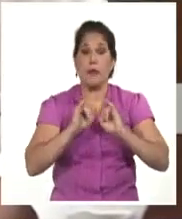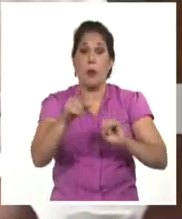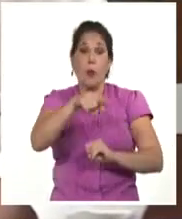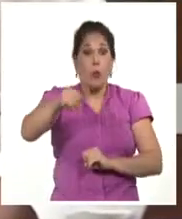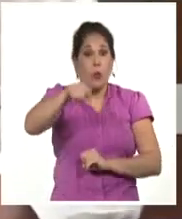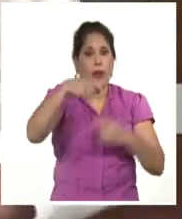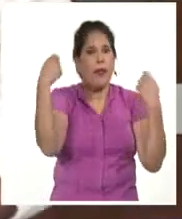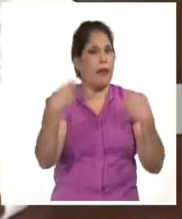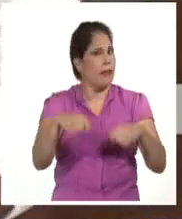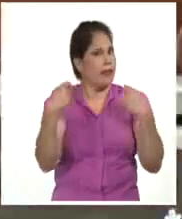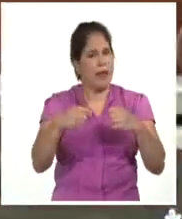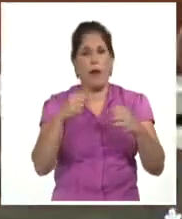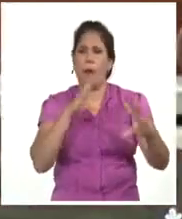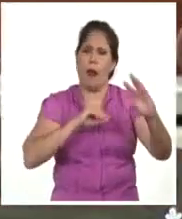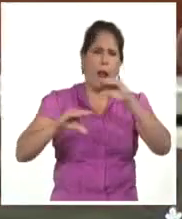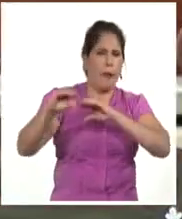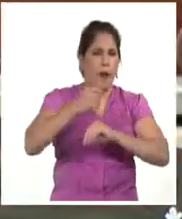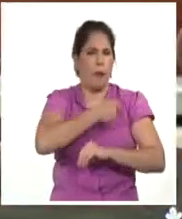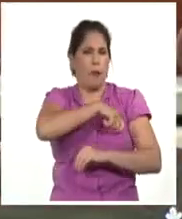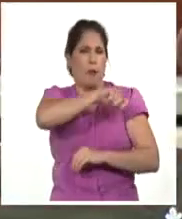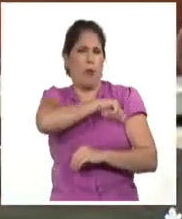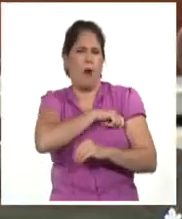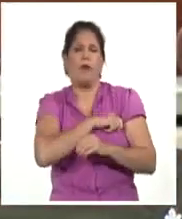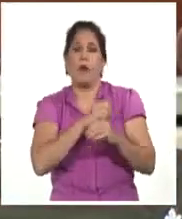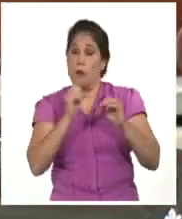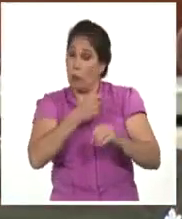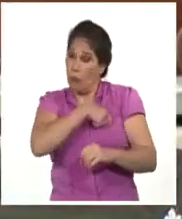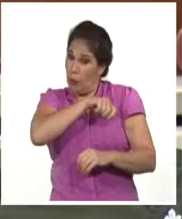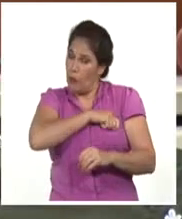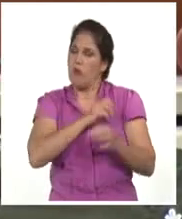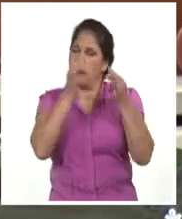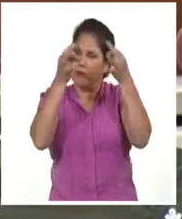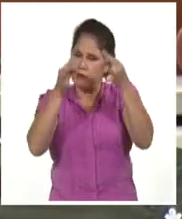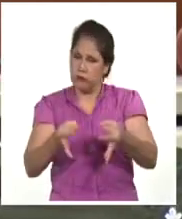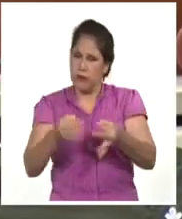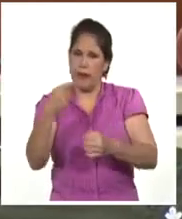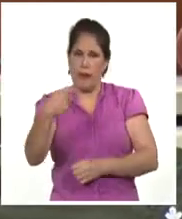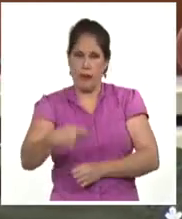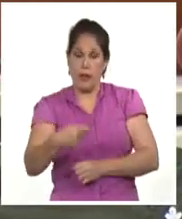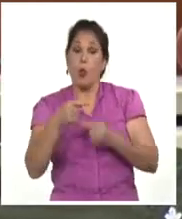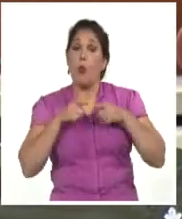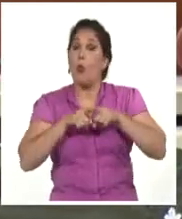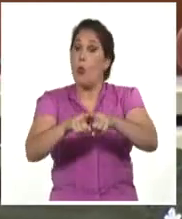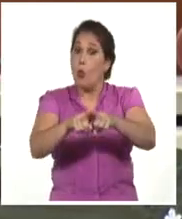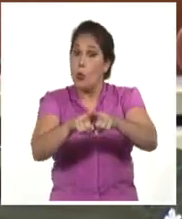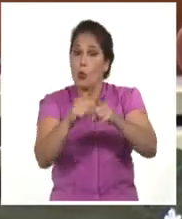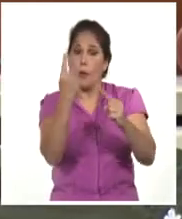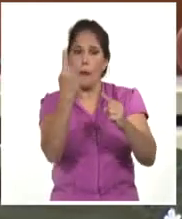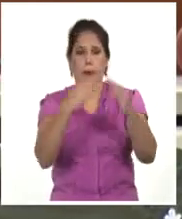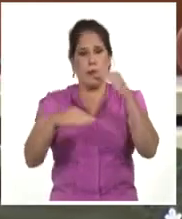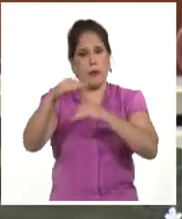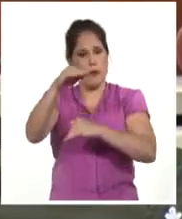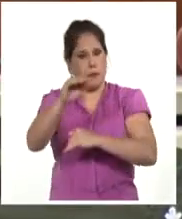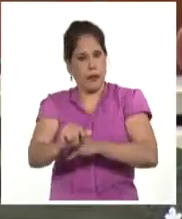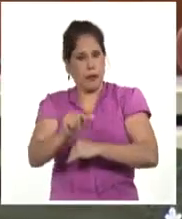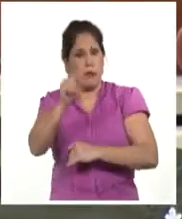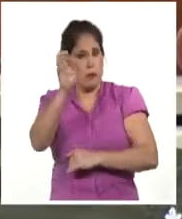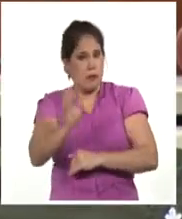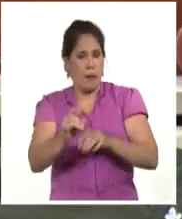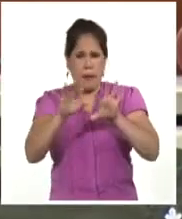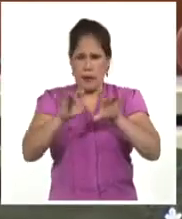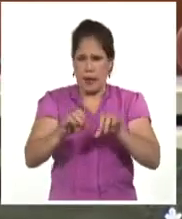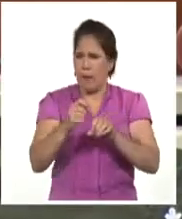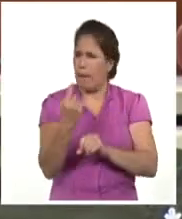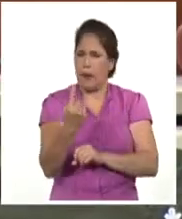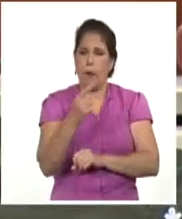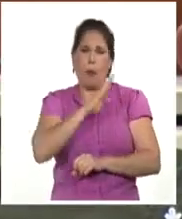mantener siempre la comunicación con el pueblo porque el pueblo así lo decide, junto con nuestro primer secretario que ya lo decía con